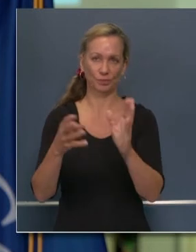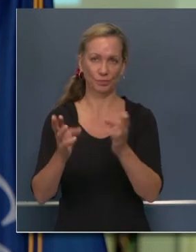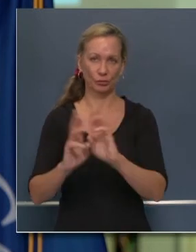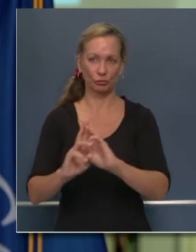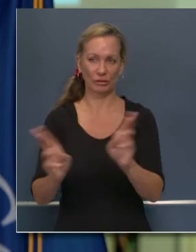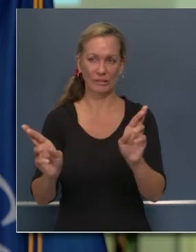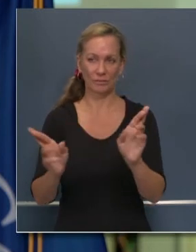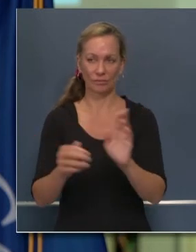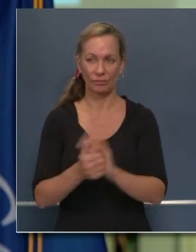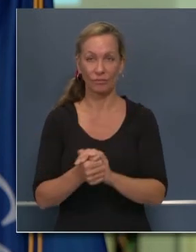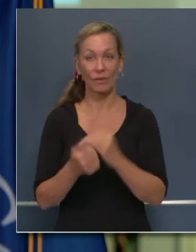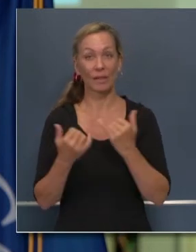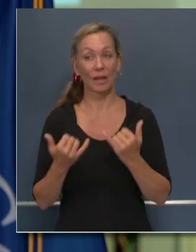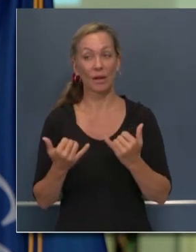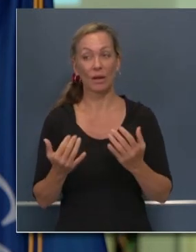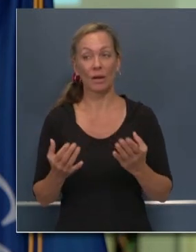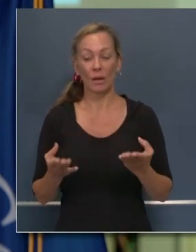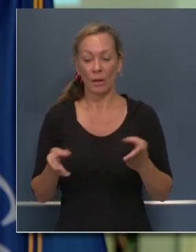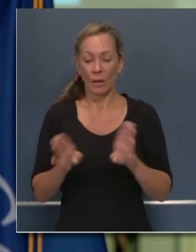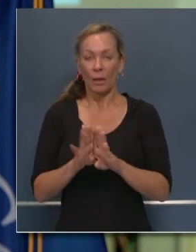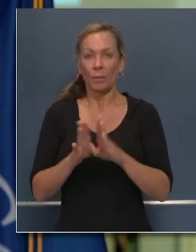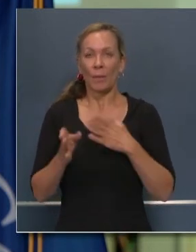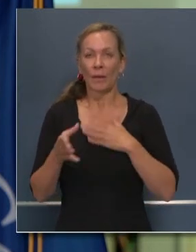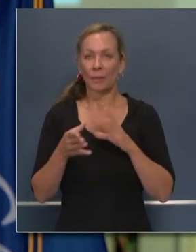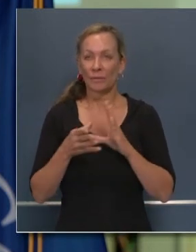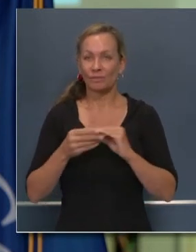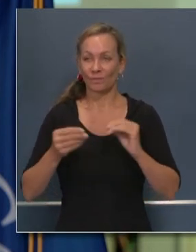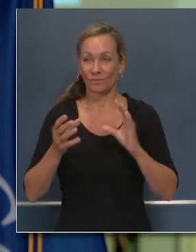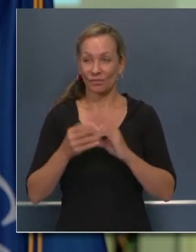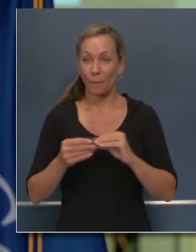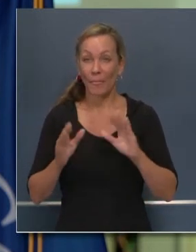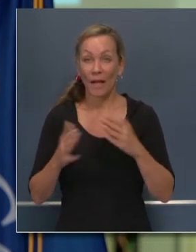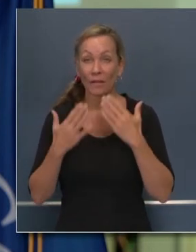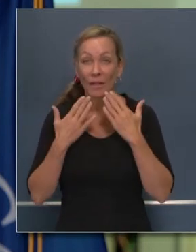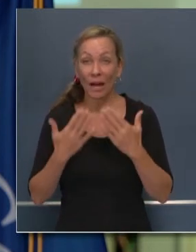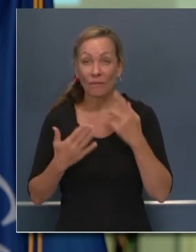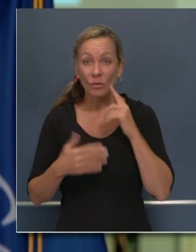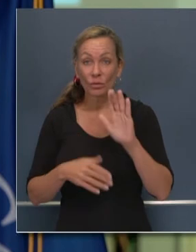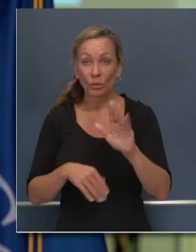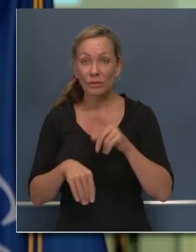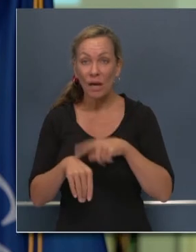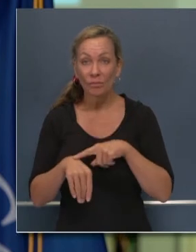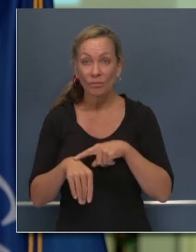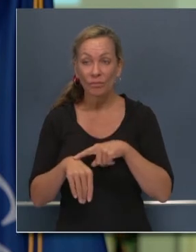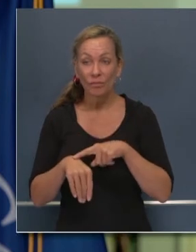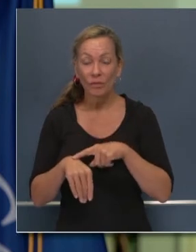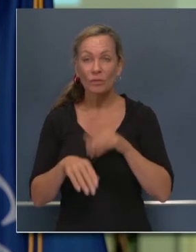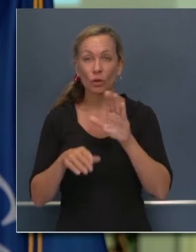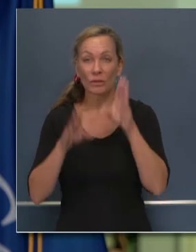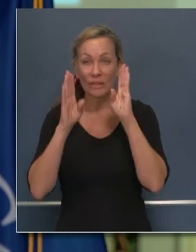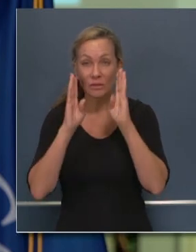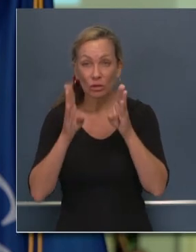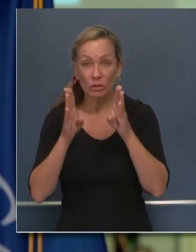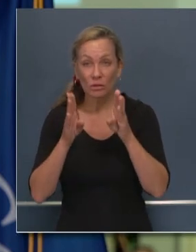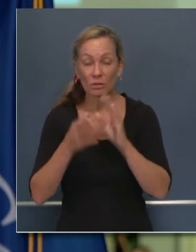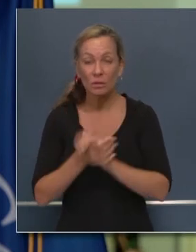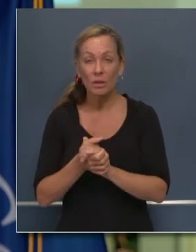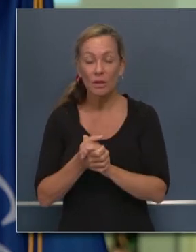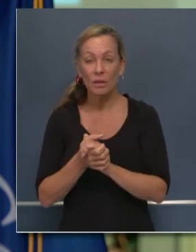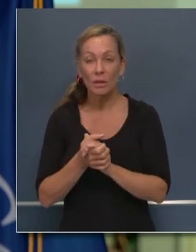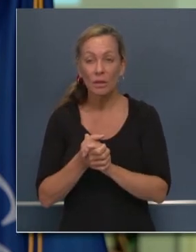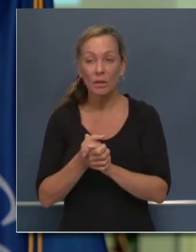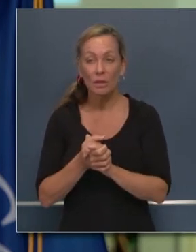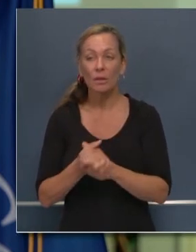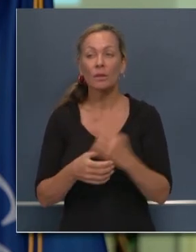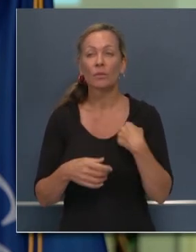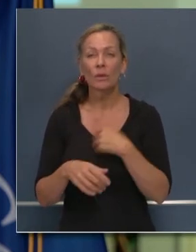este es el final de esta sesión, esta reseña, y quiero agradecerles a todos una vez más por su tiempo y atención conforme seguimos haciendo lo